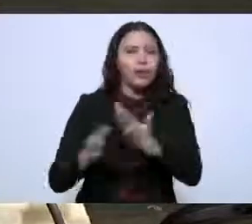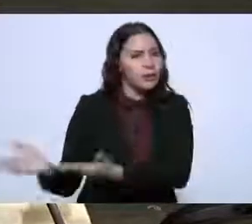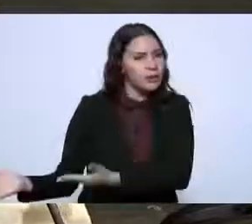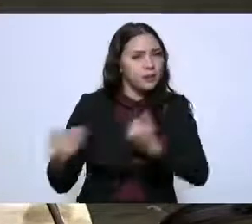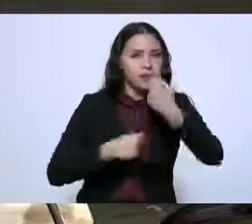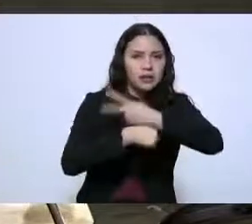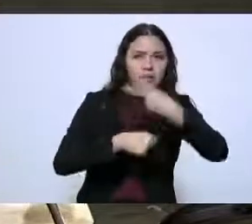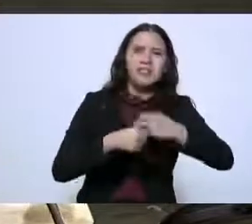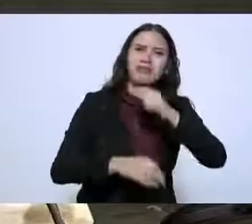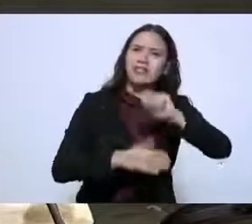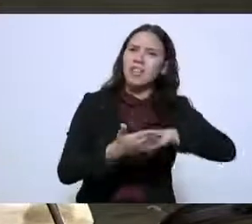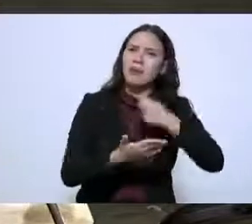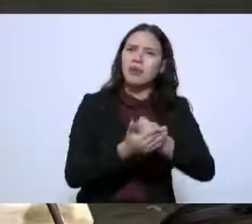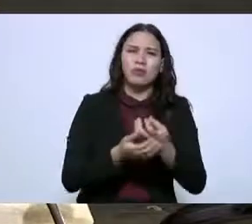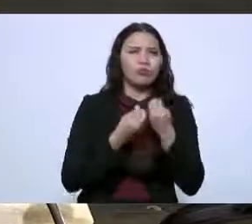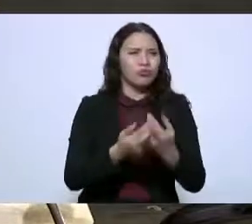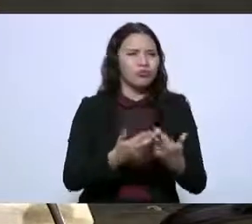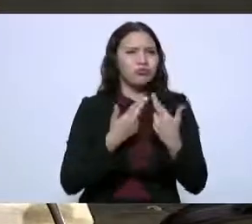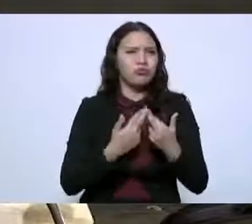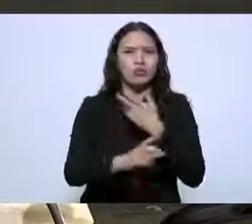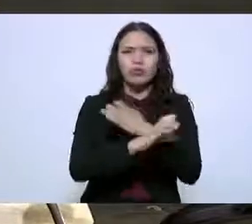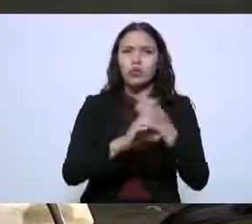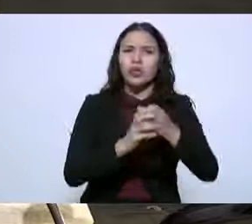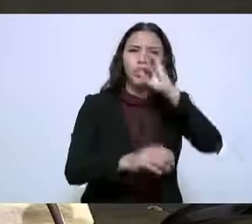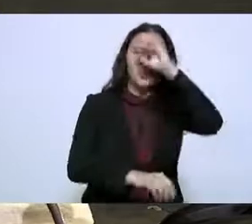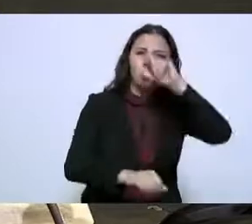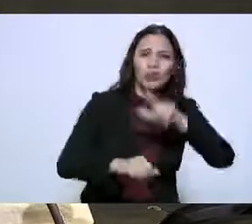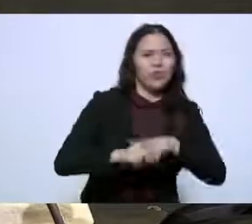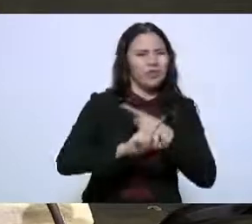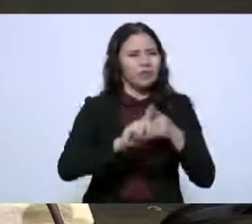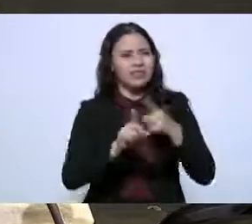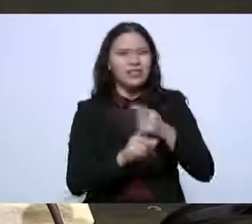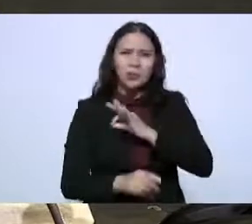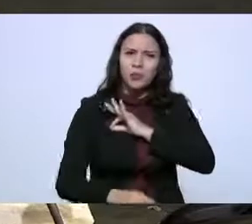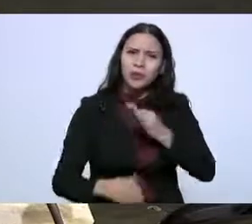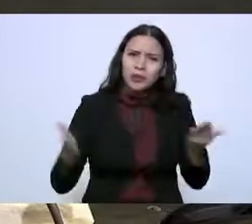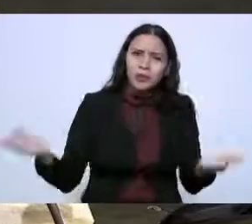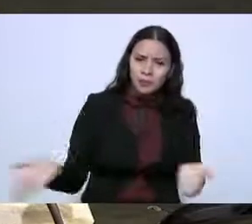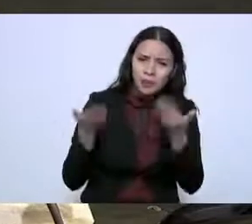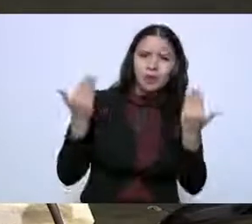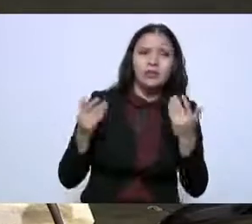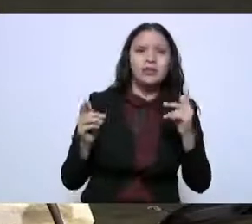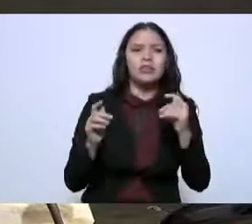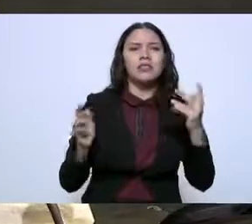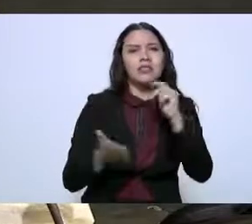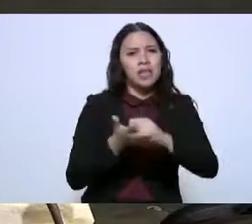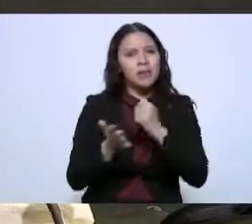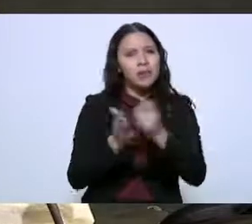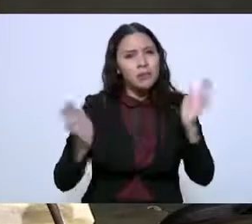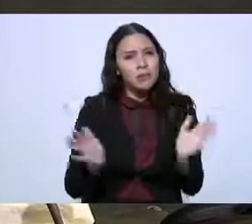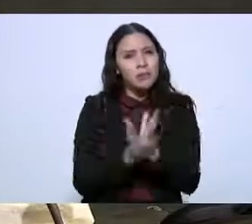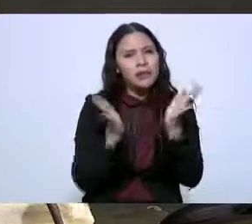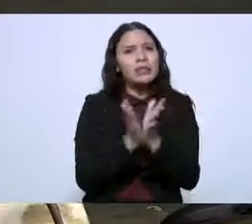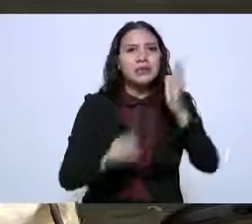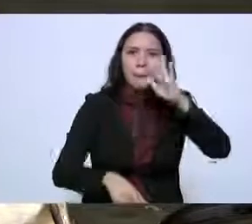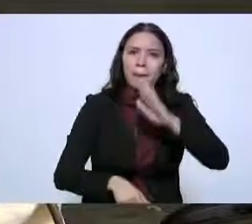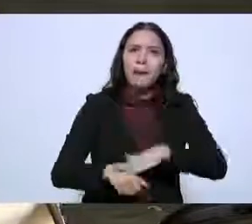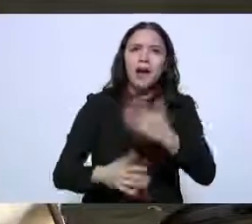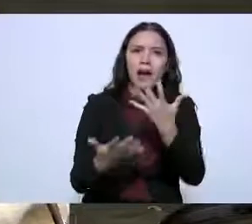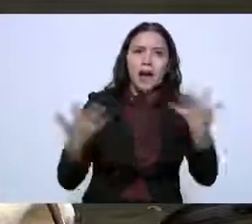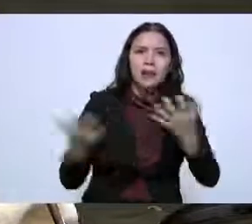Tamaulipas tiene enorme riqueza en todos los temas y nos encantaría poder contar con ustedes